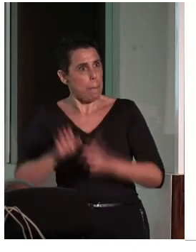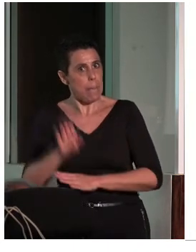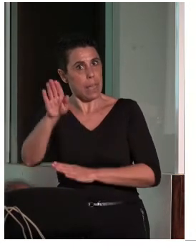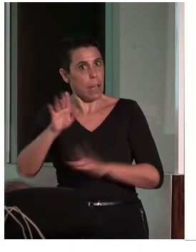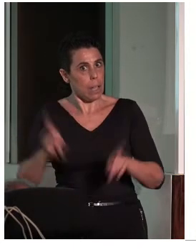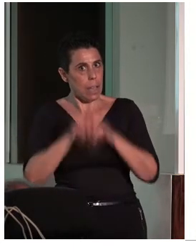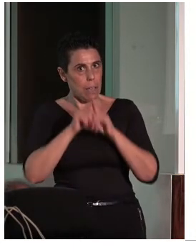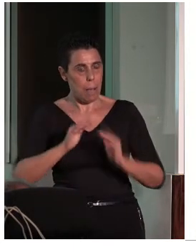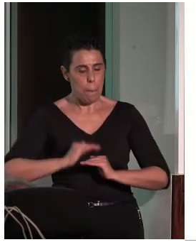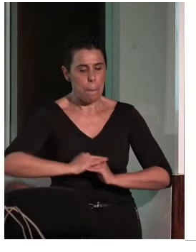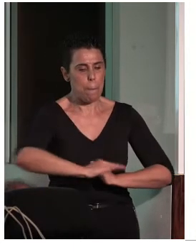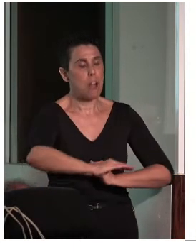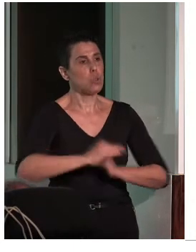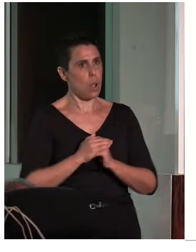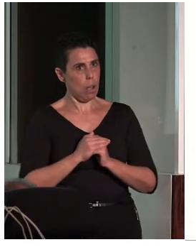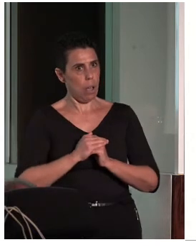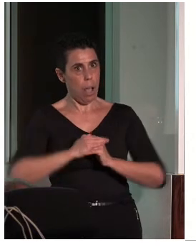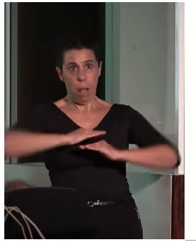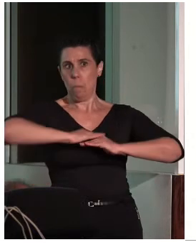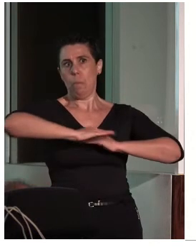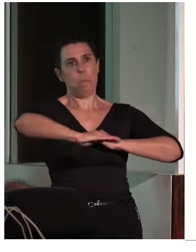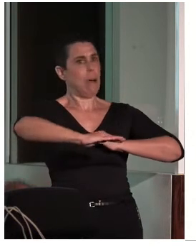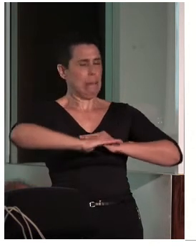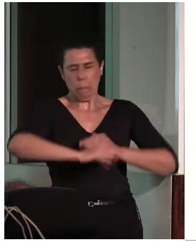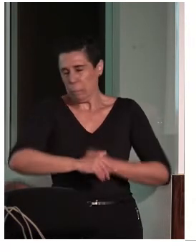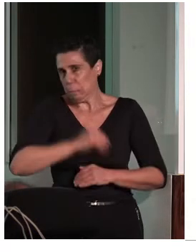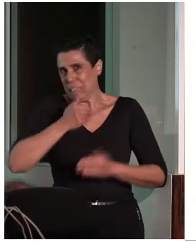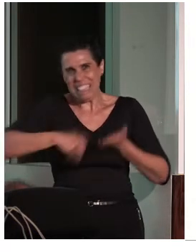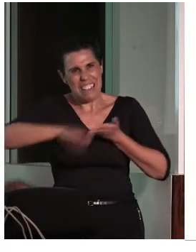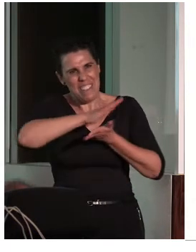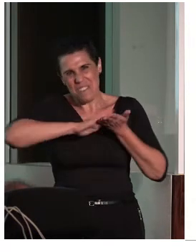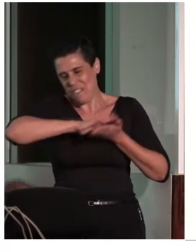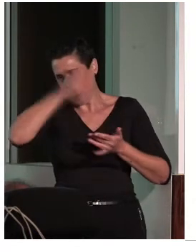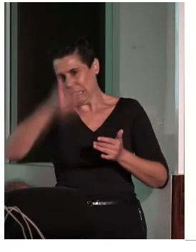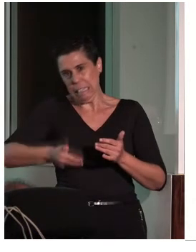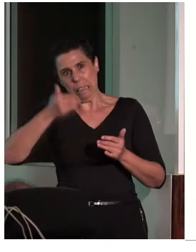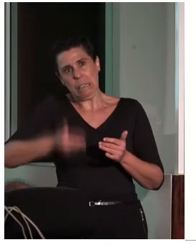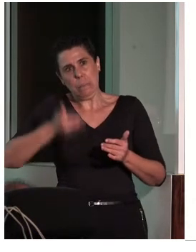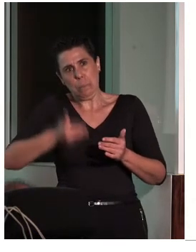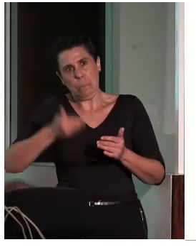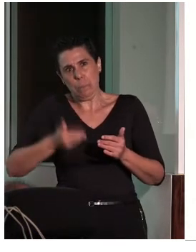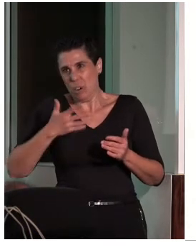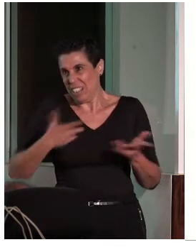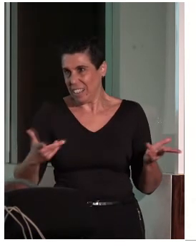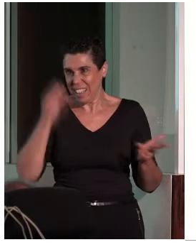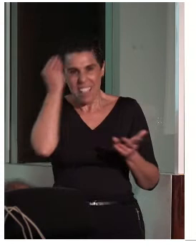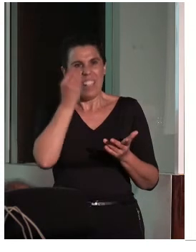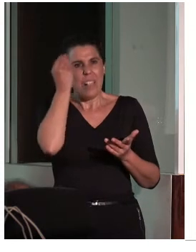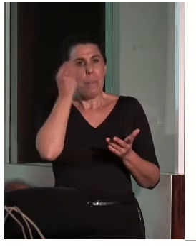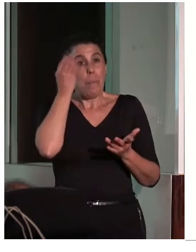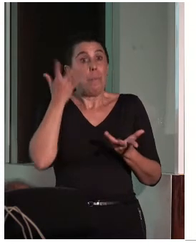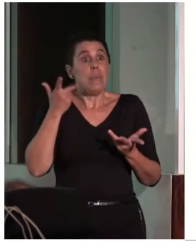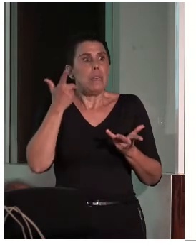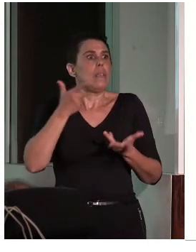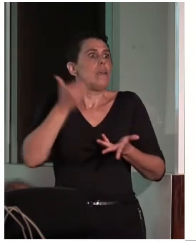Los pavimentos son muy fundamentales. No os podéis ni imaginar la cantidad de importancia que tienen